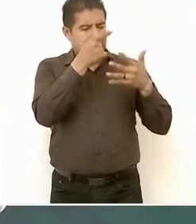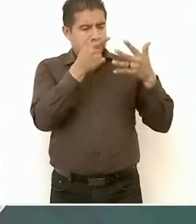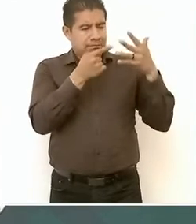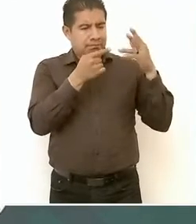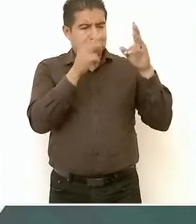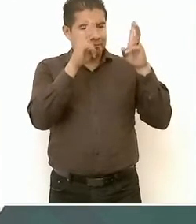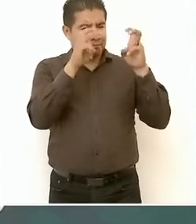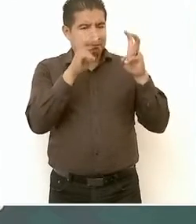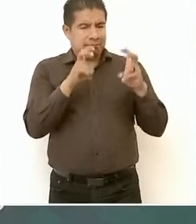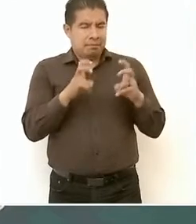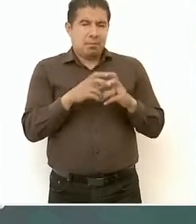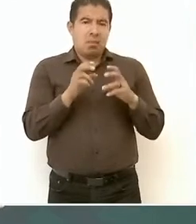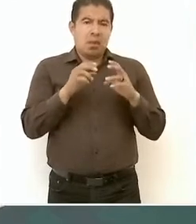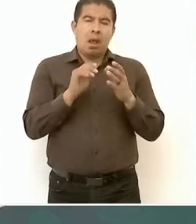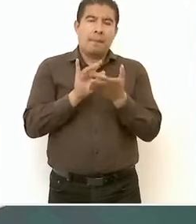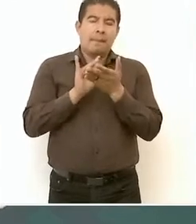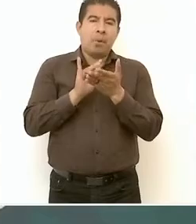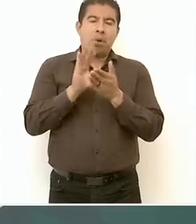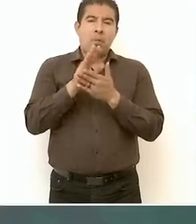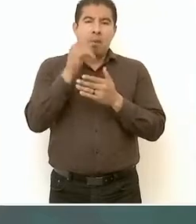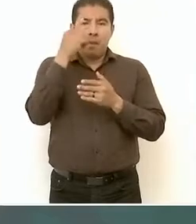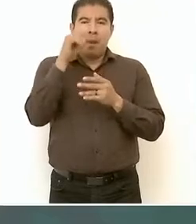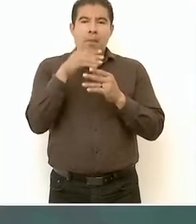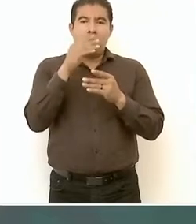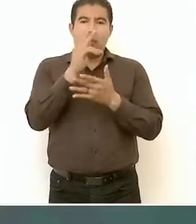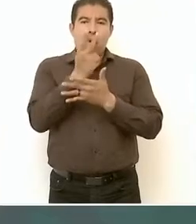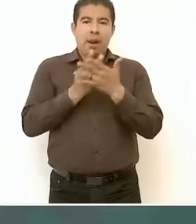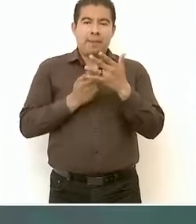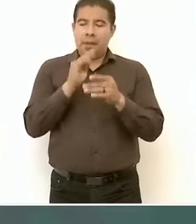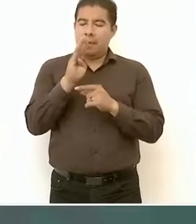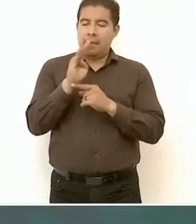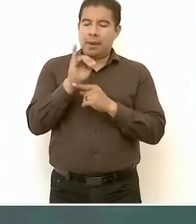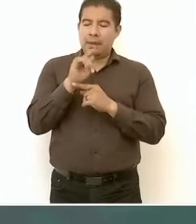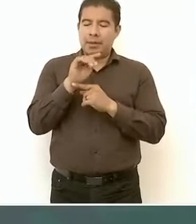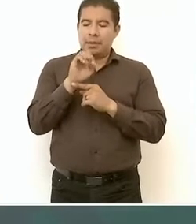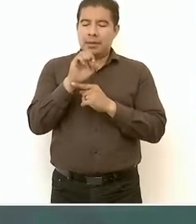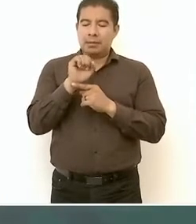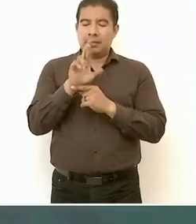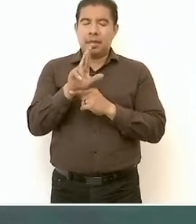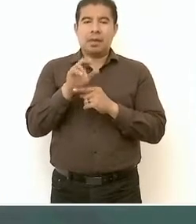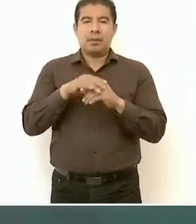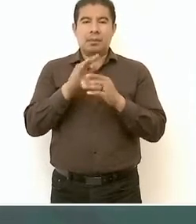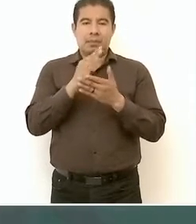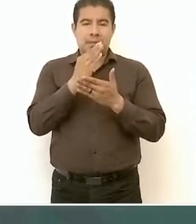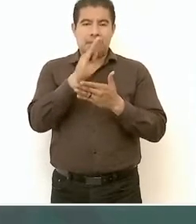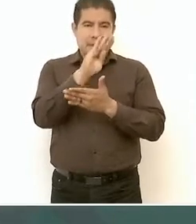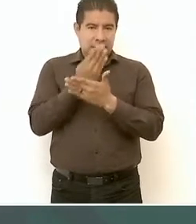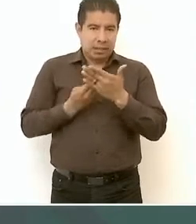de bienestar del gobierno de la República. Y